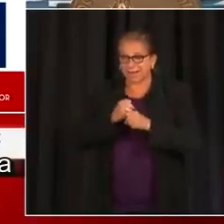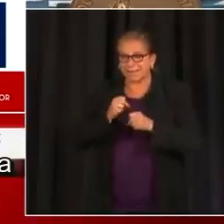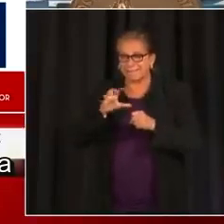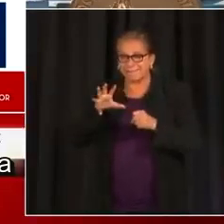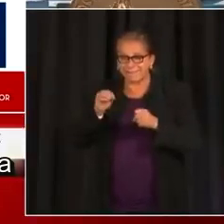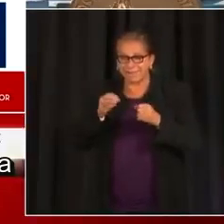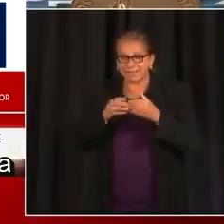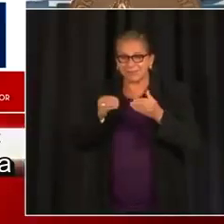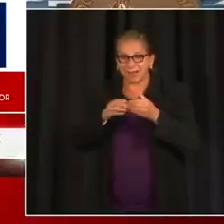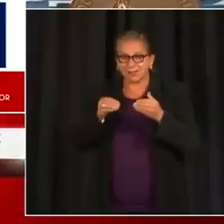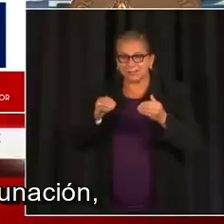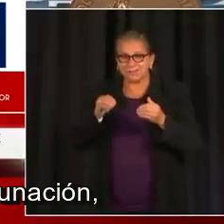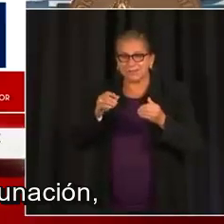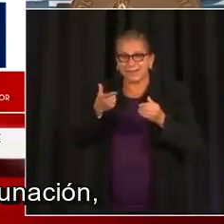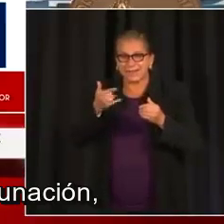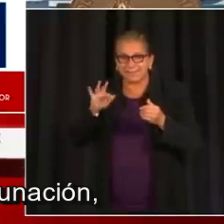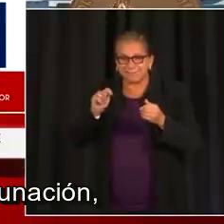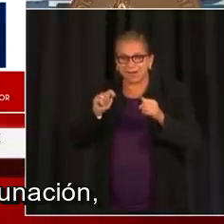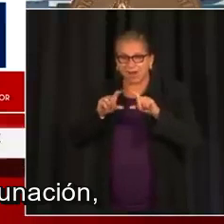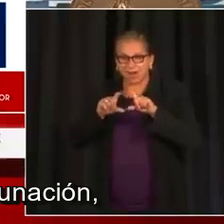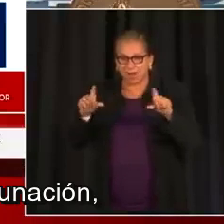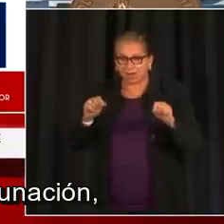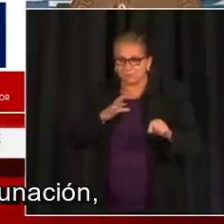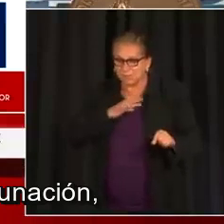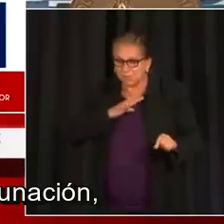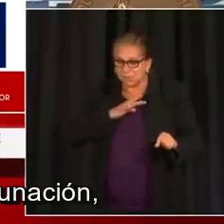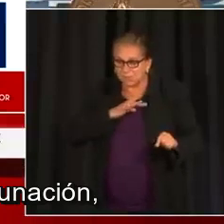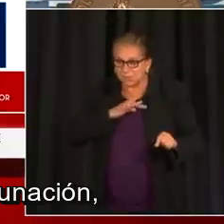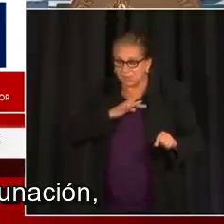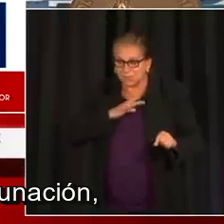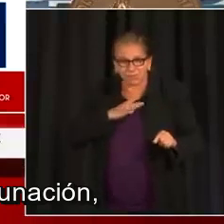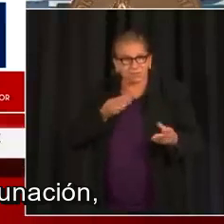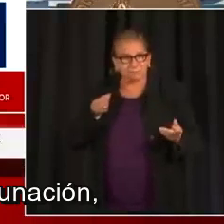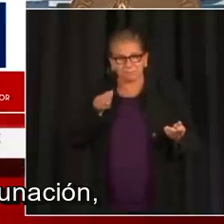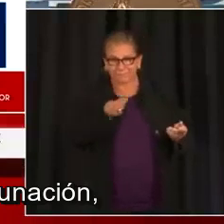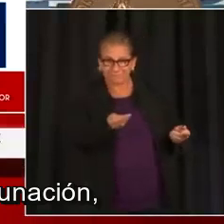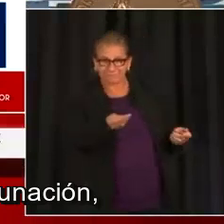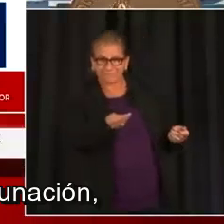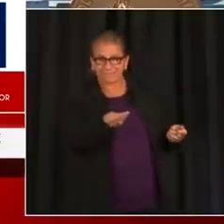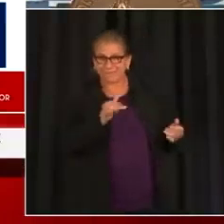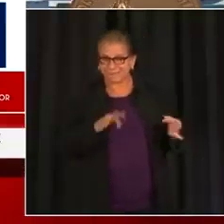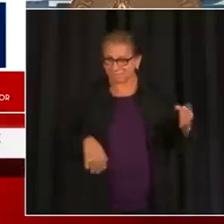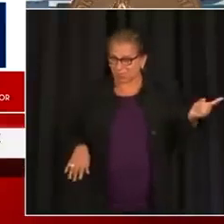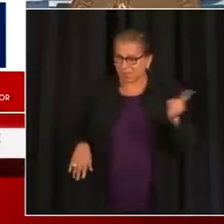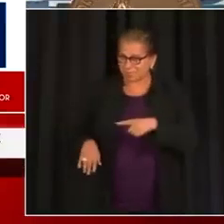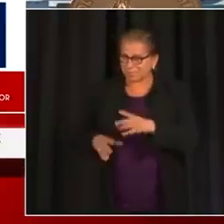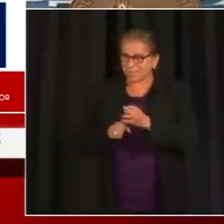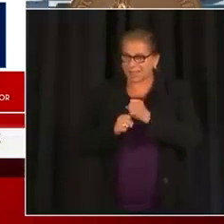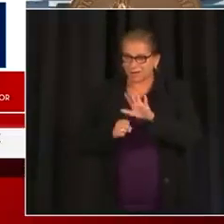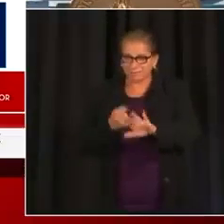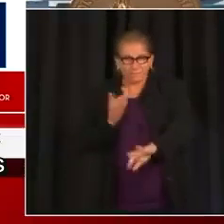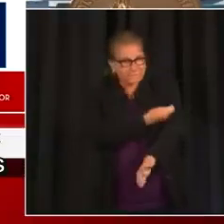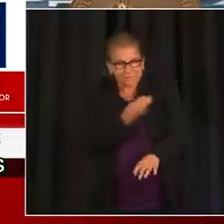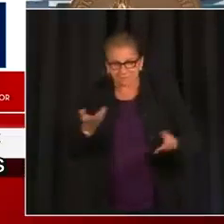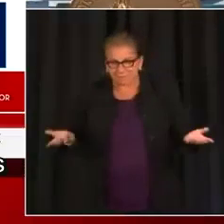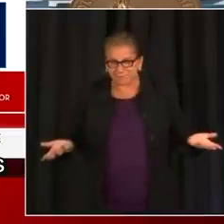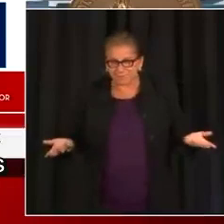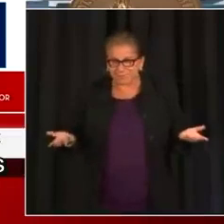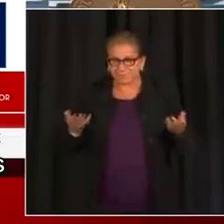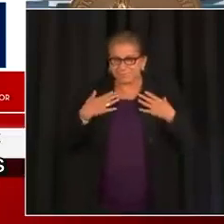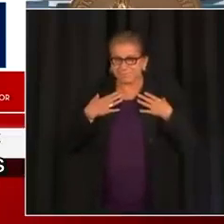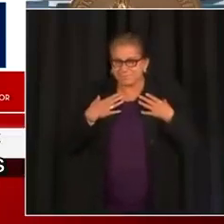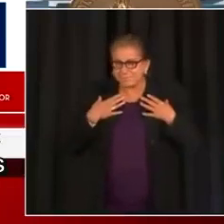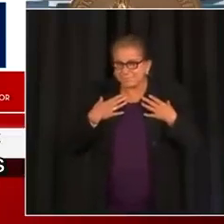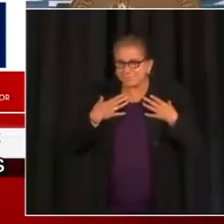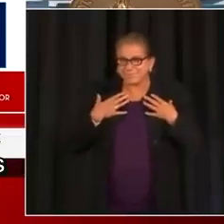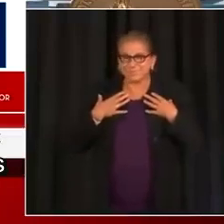de 51 dólares. Seguimos trabajando con nuestros compañeros de la vacunación, nuestros socios para que reciban